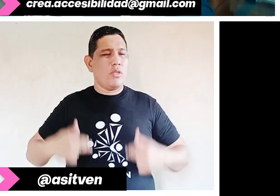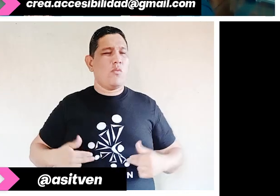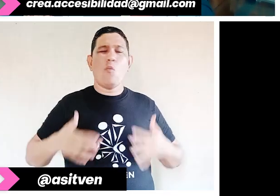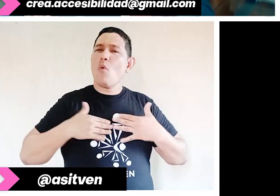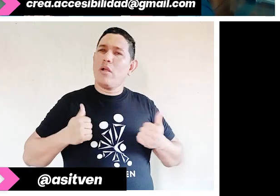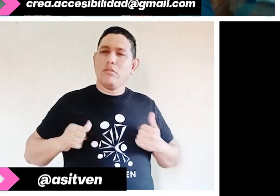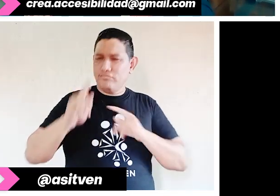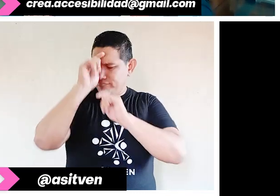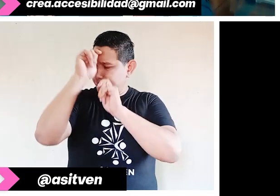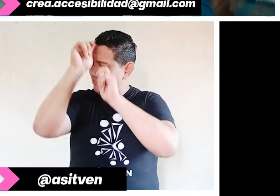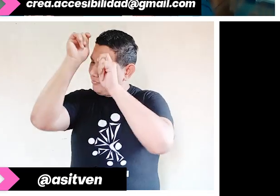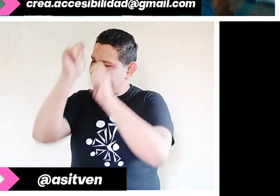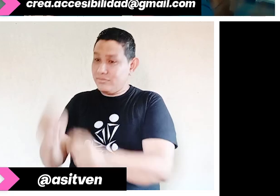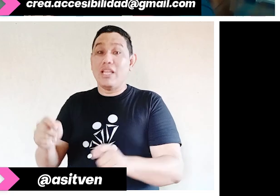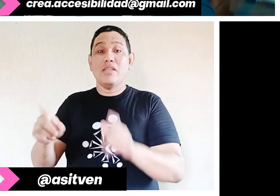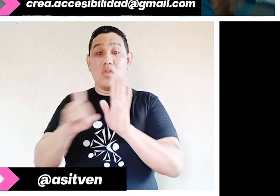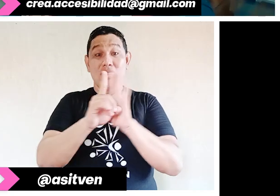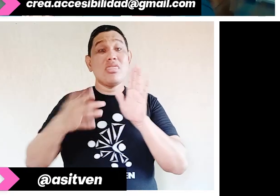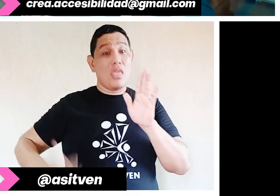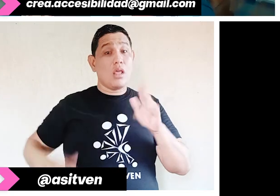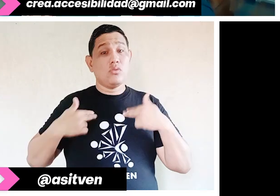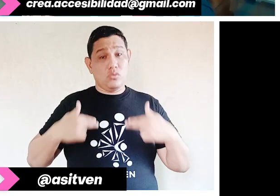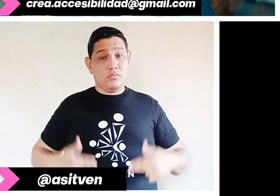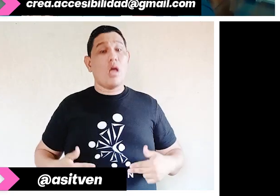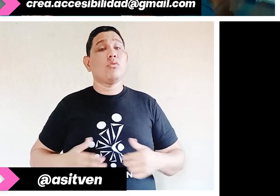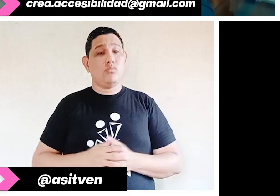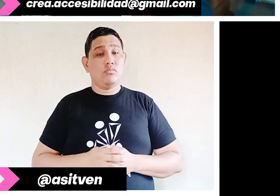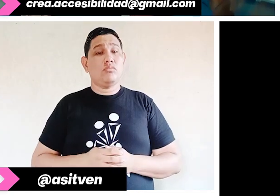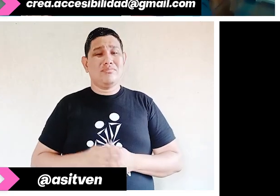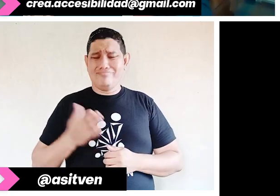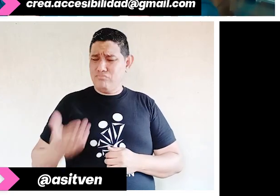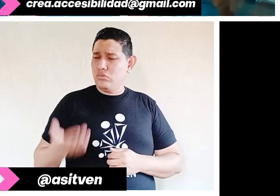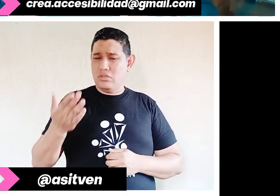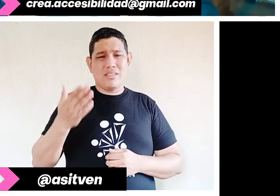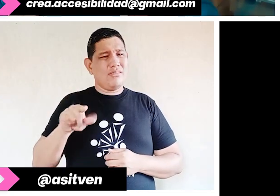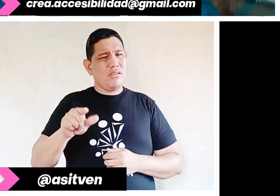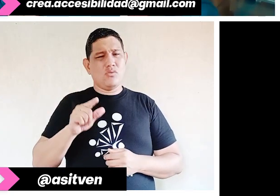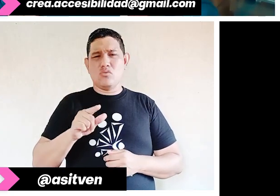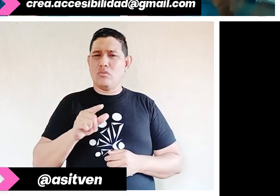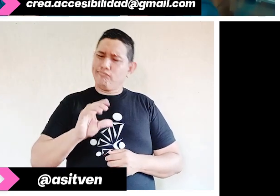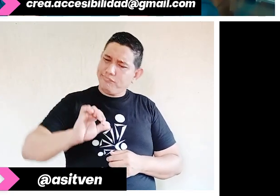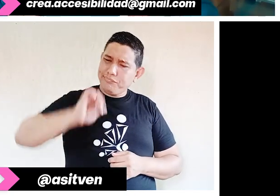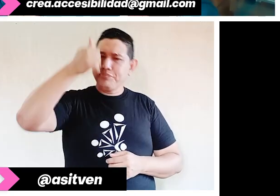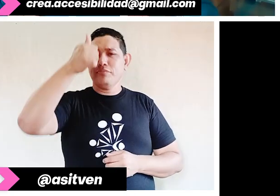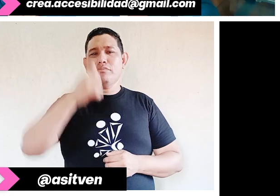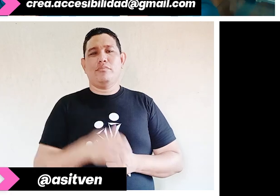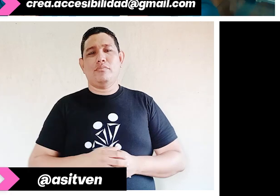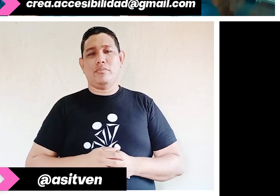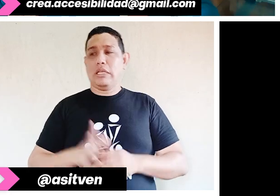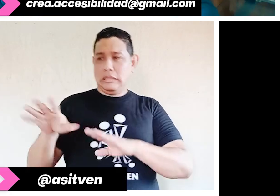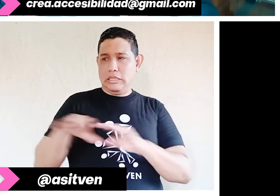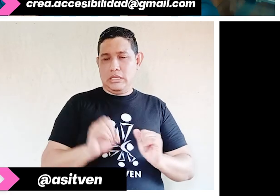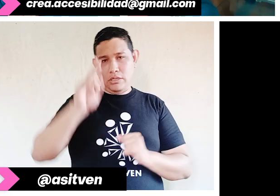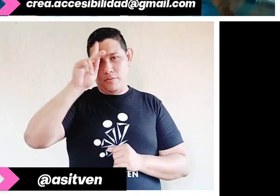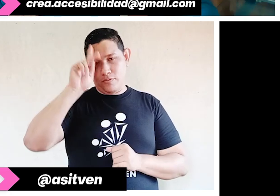dignidad humana es un derecho, uno de los derechos principales consagrados. Entendiendo esto que usted nos ha dicho, profe,